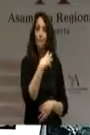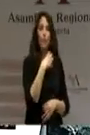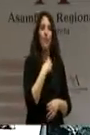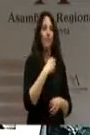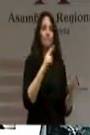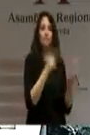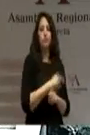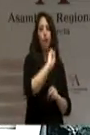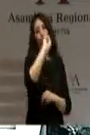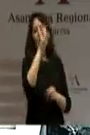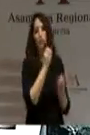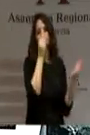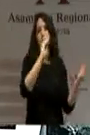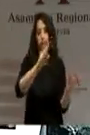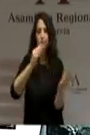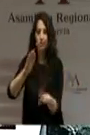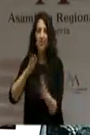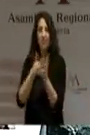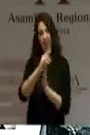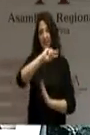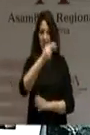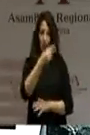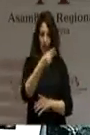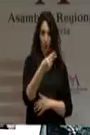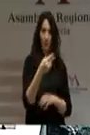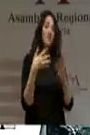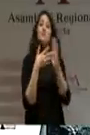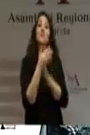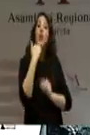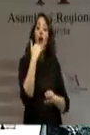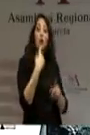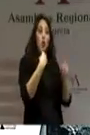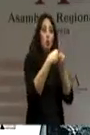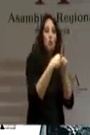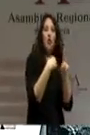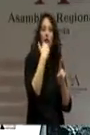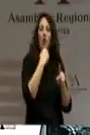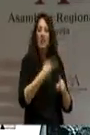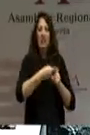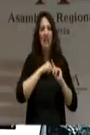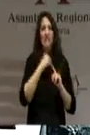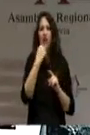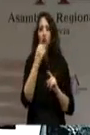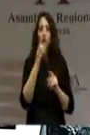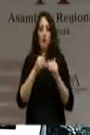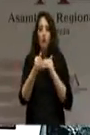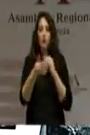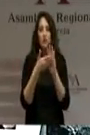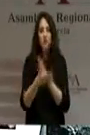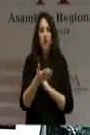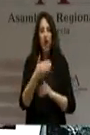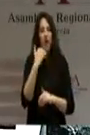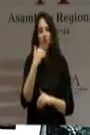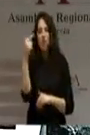no le empequeñece a usted ni condiciona el futuro de su gestión como presidente de la comunidad autónoma. Pero sí